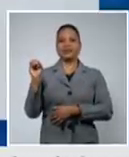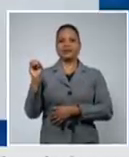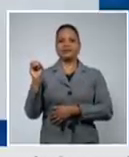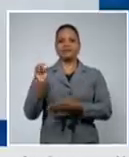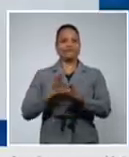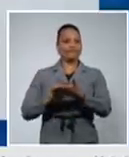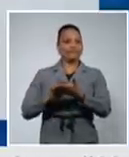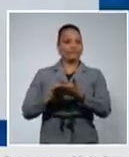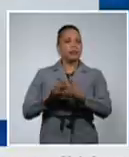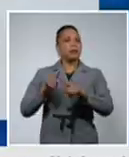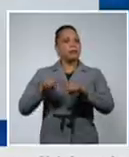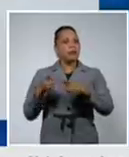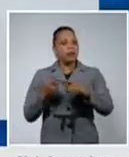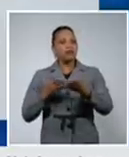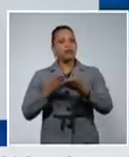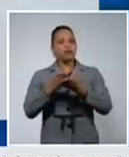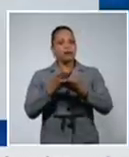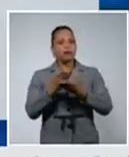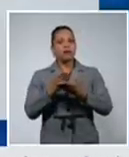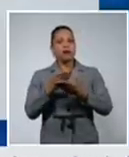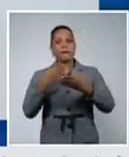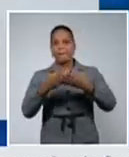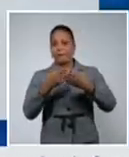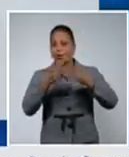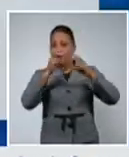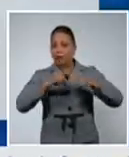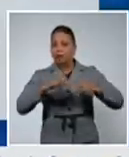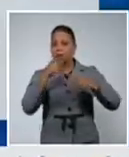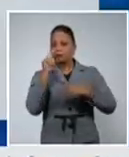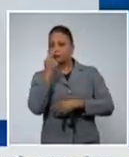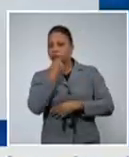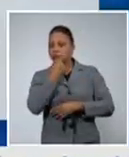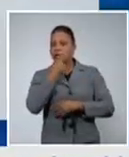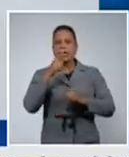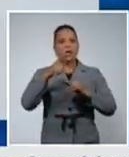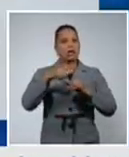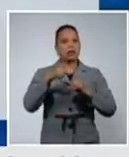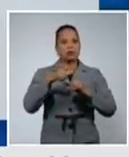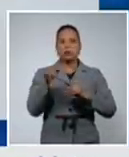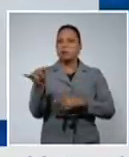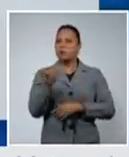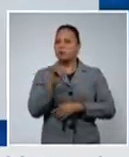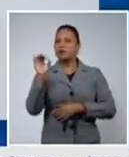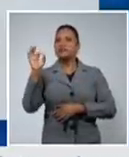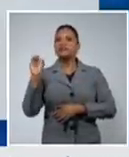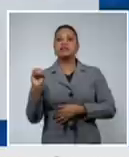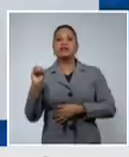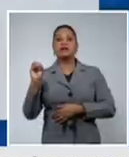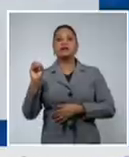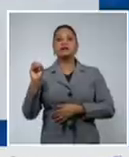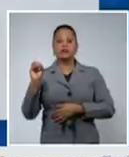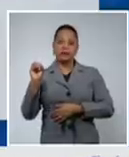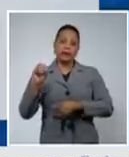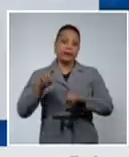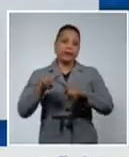haberse procesado muestras ni las tunas de las cuales se procesaron muestras pero en una cantidad